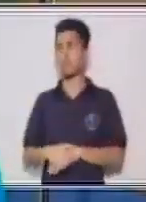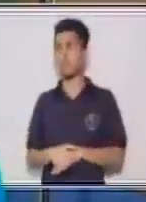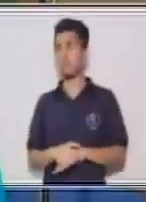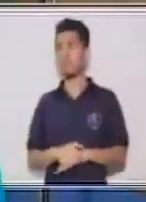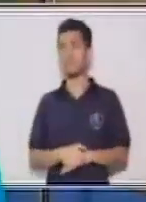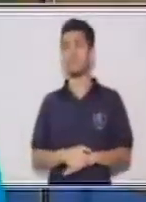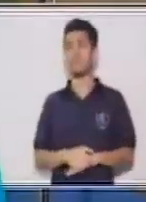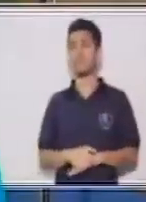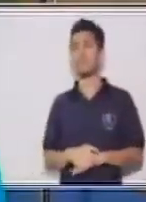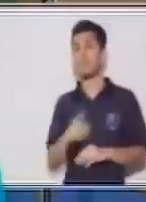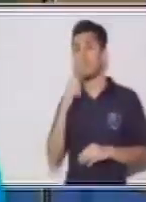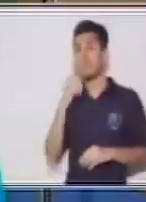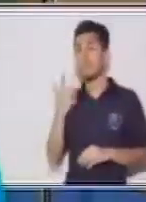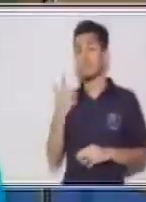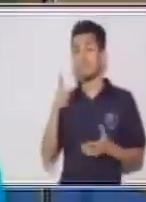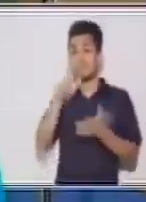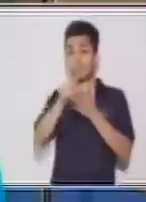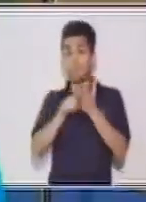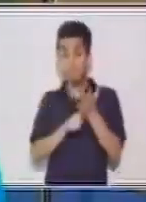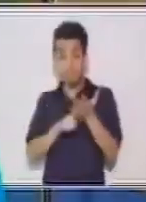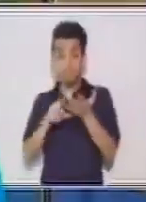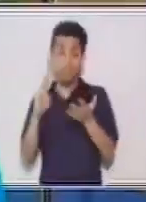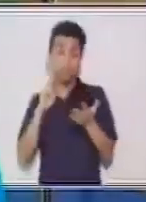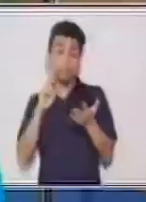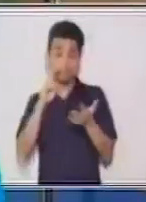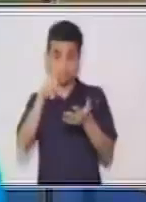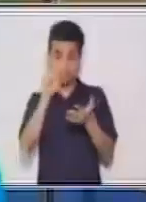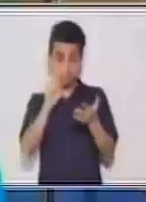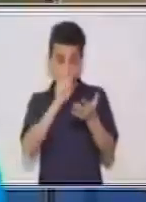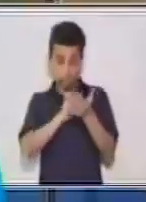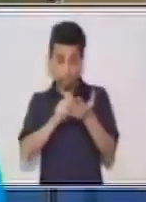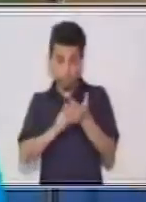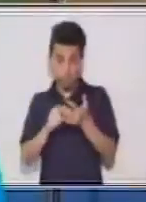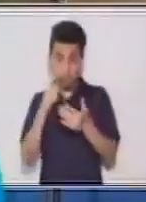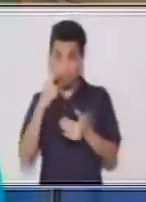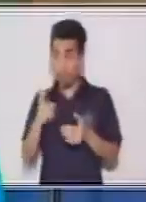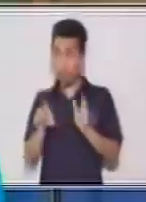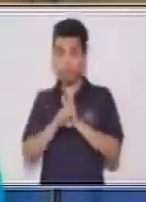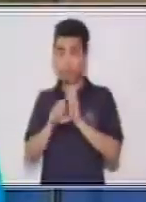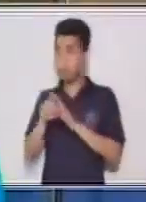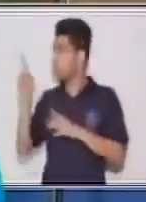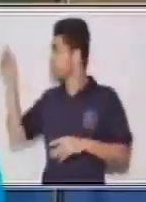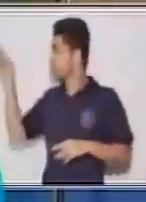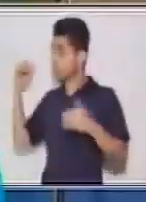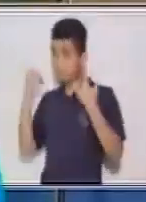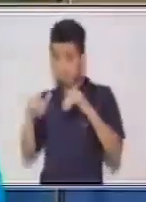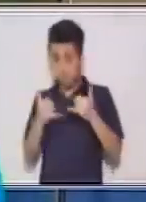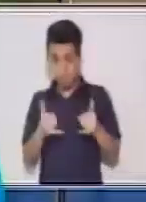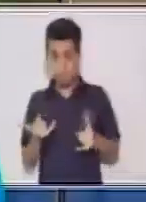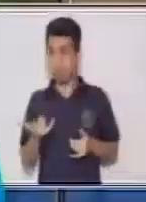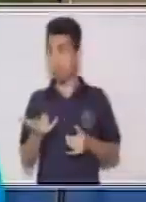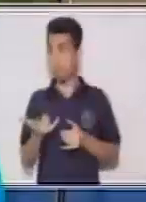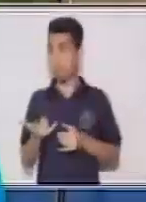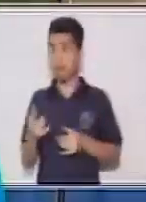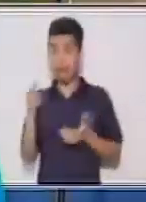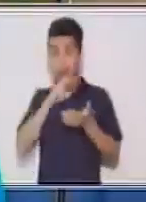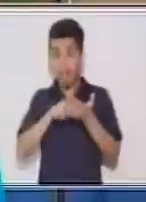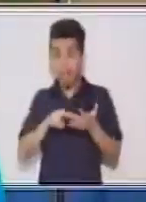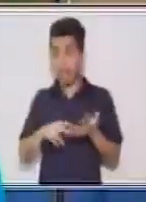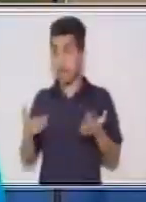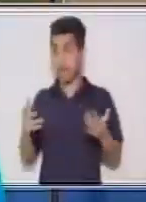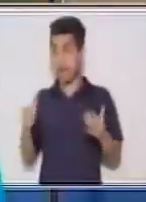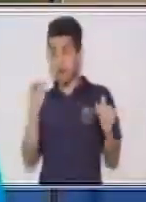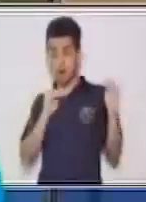anterioridad, el poder sacar una lista de verbos. Entonces, ya tenemos jugar, leer, construir, vivir, reír,